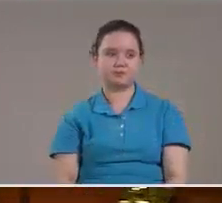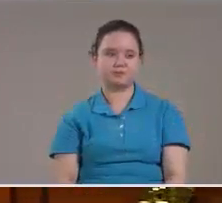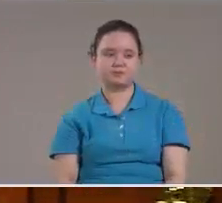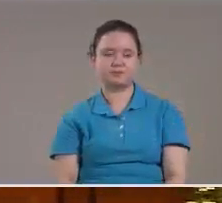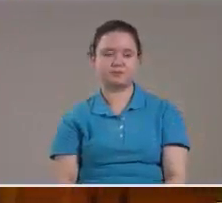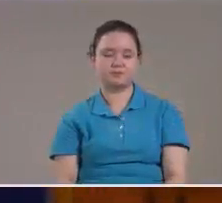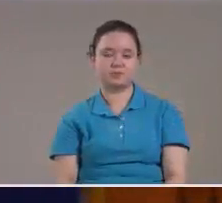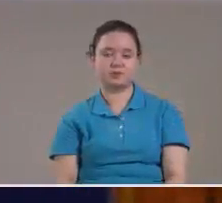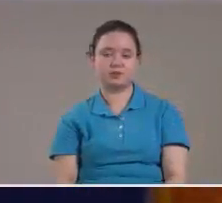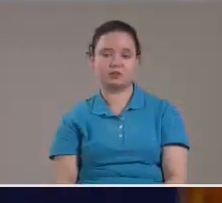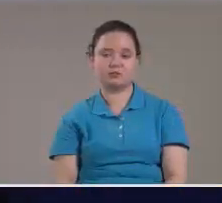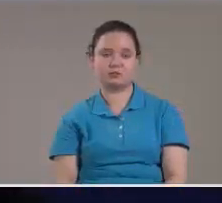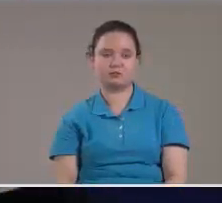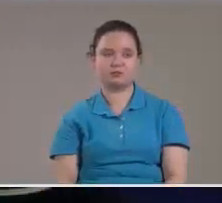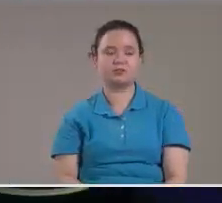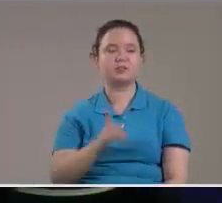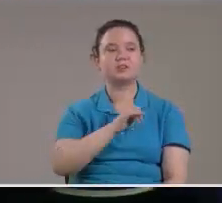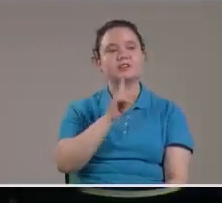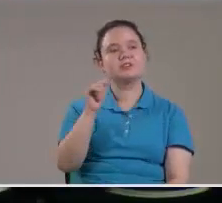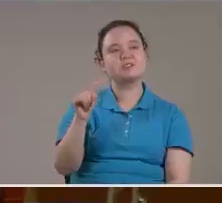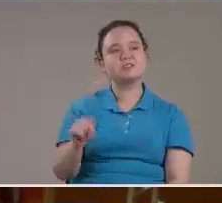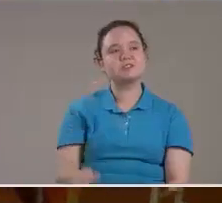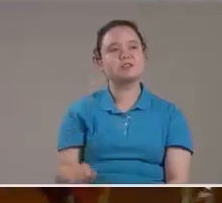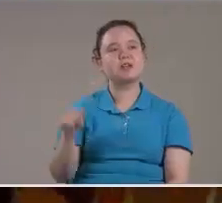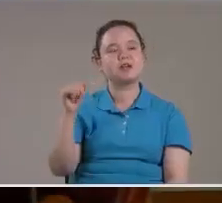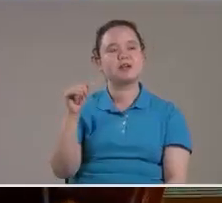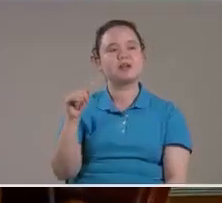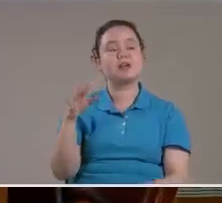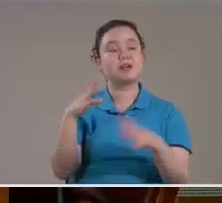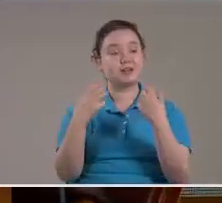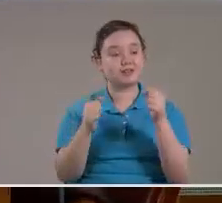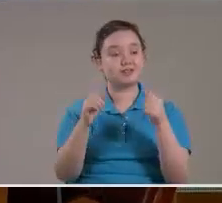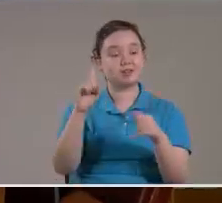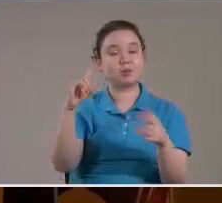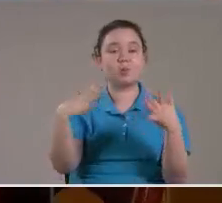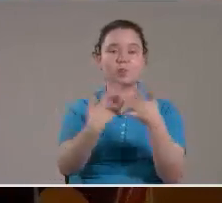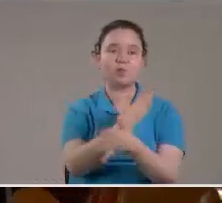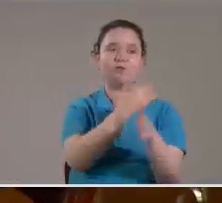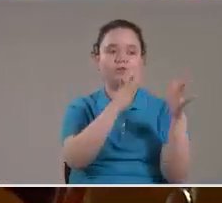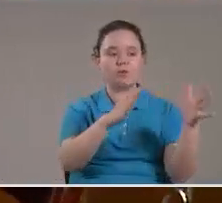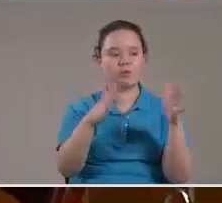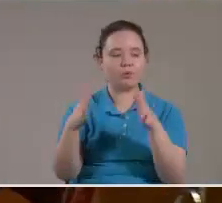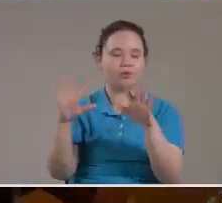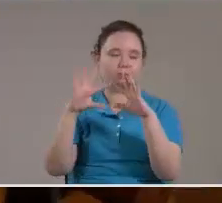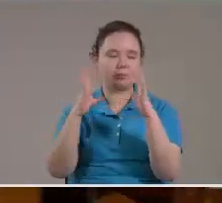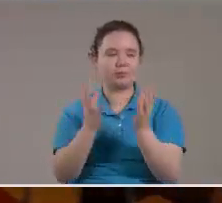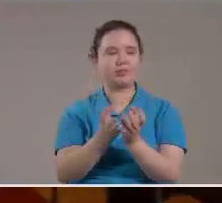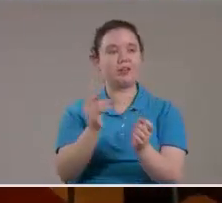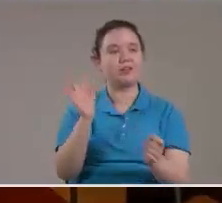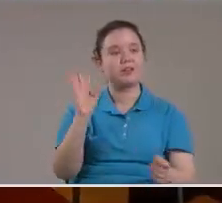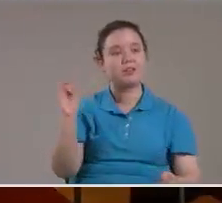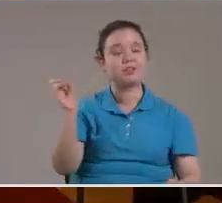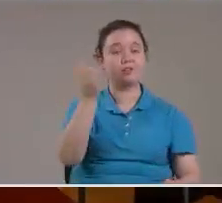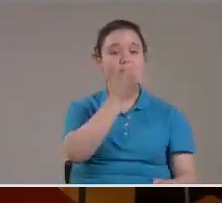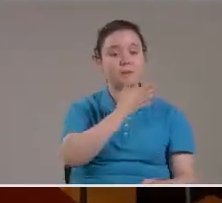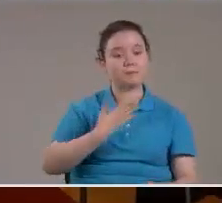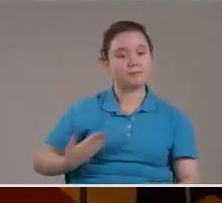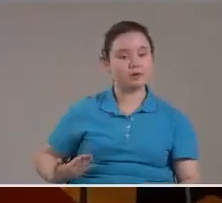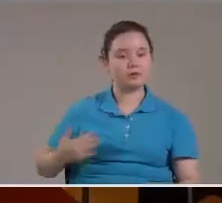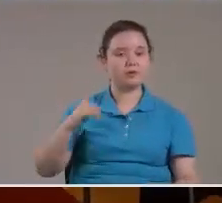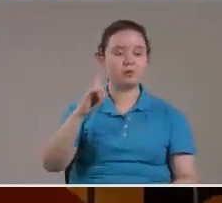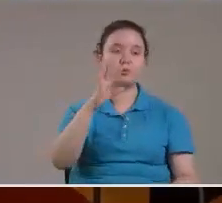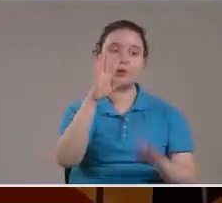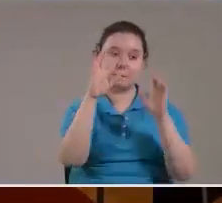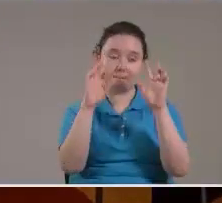Occidentales Se está Fraguando Un nuevo orden Mundial En donde va a gobernar Una sola